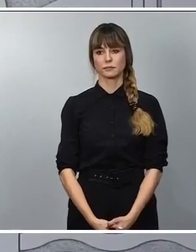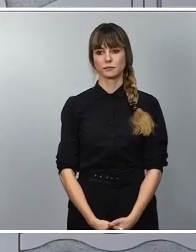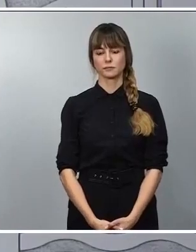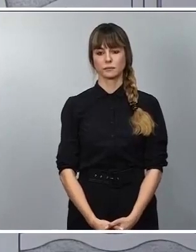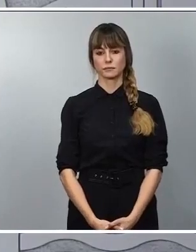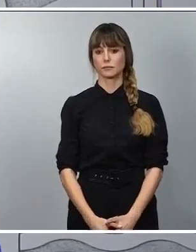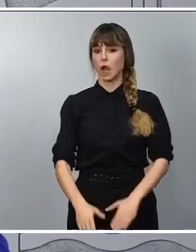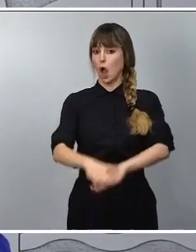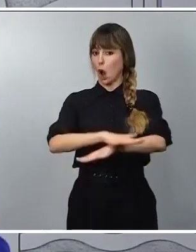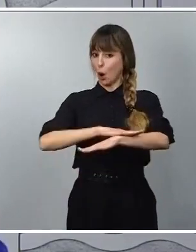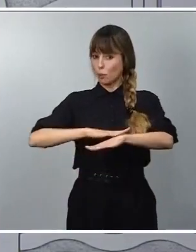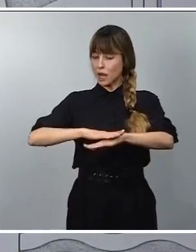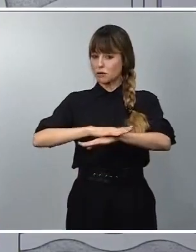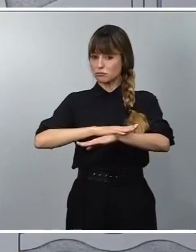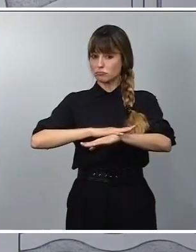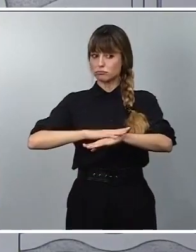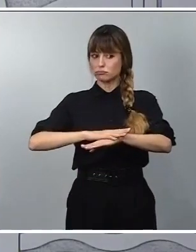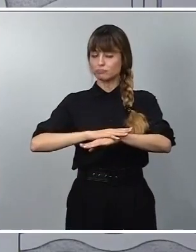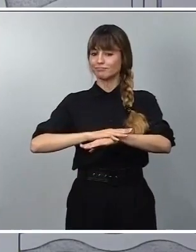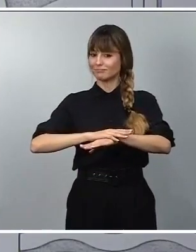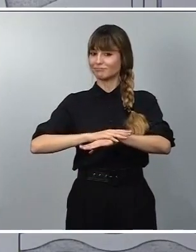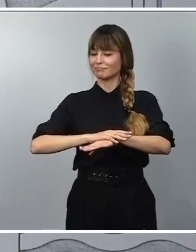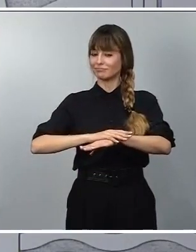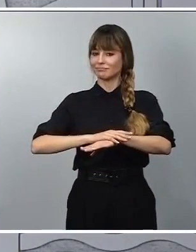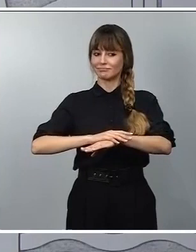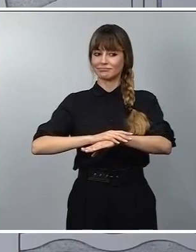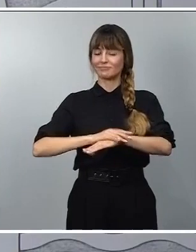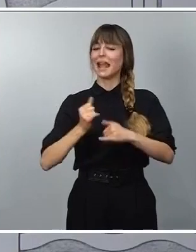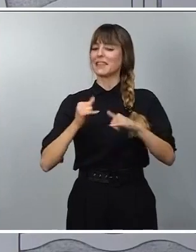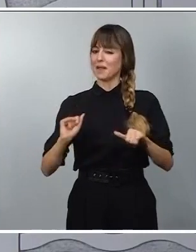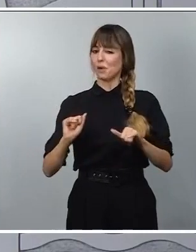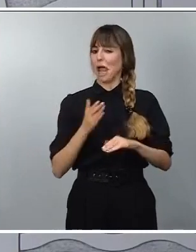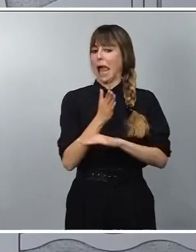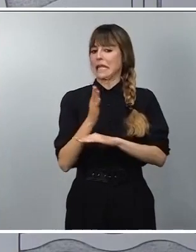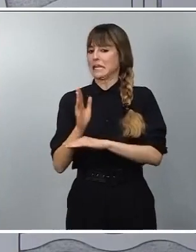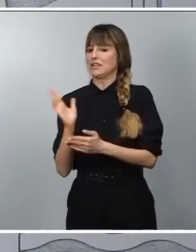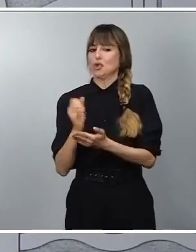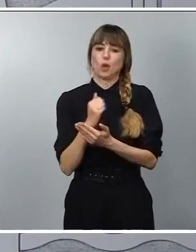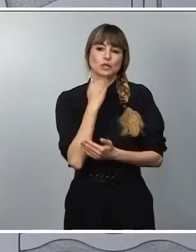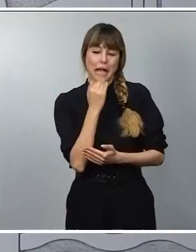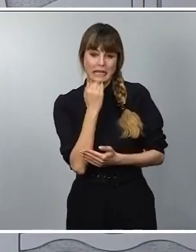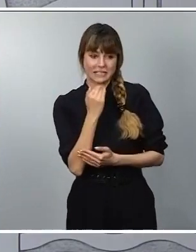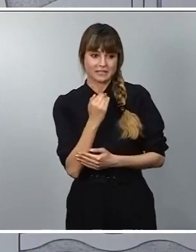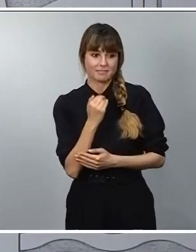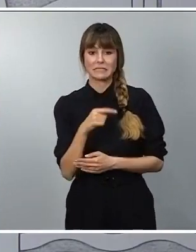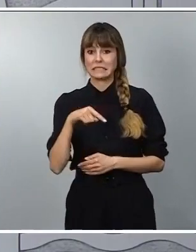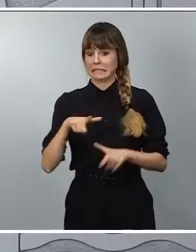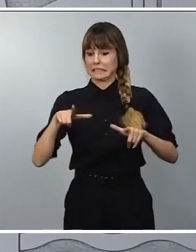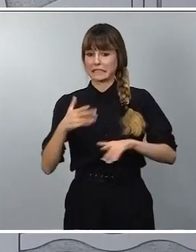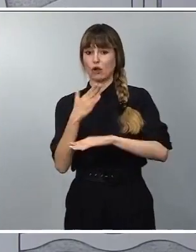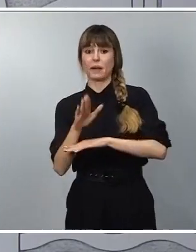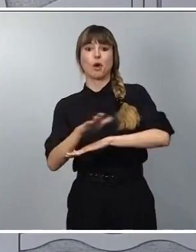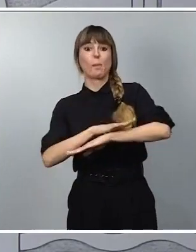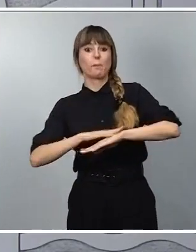Bueno, el Gobierno estará prácticamente al completo en esa ceremonia, la que, como ustedes saben, porque compareció en esta misma sala al